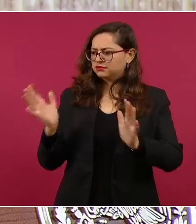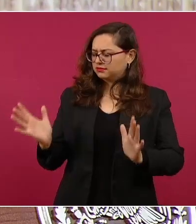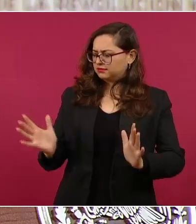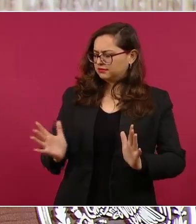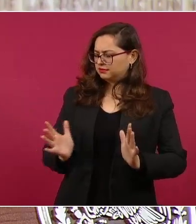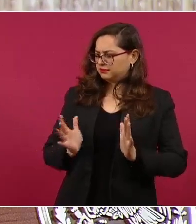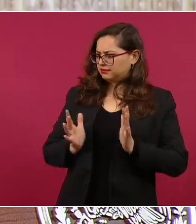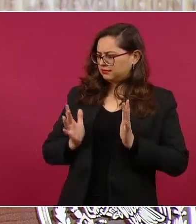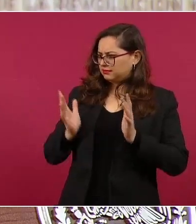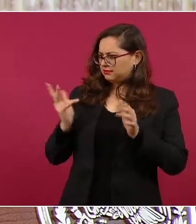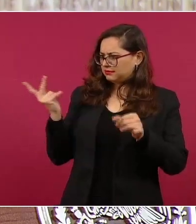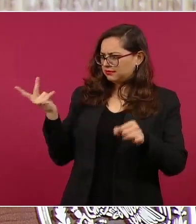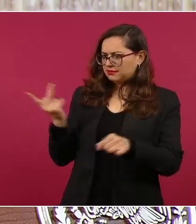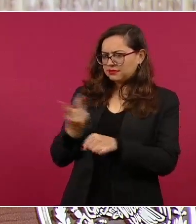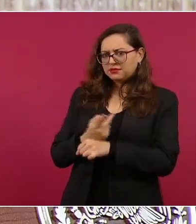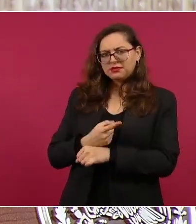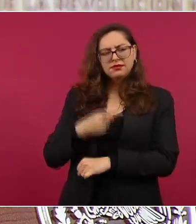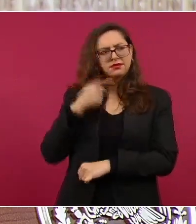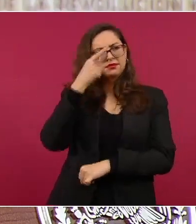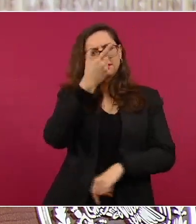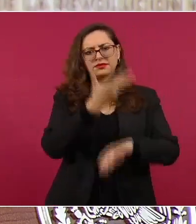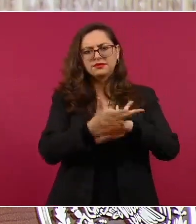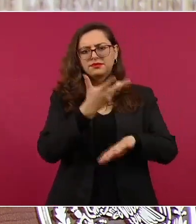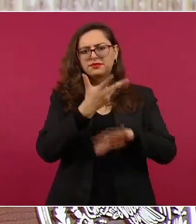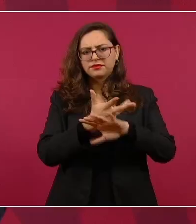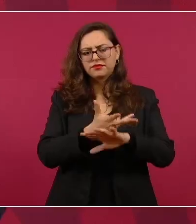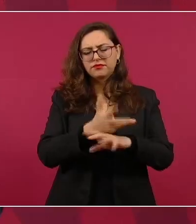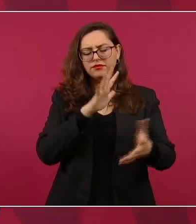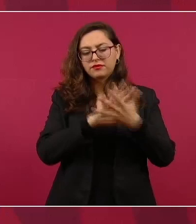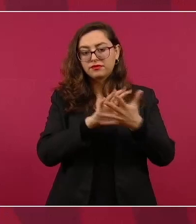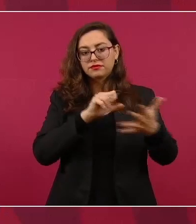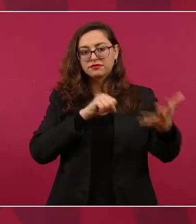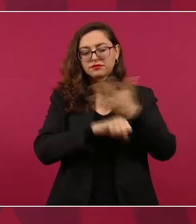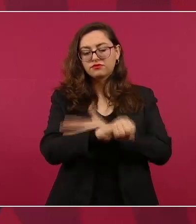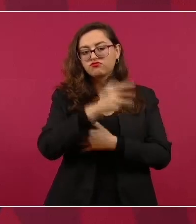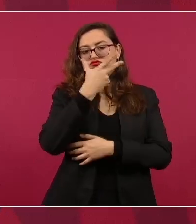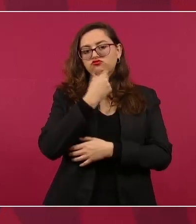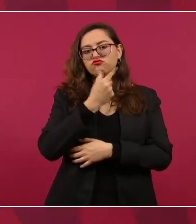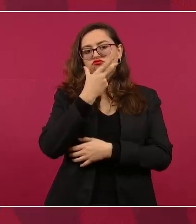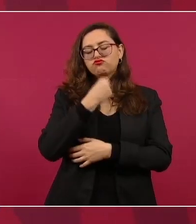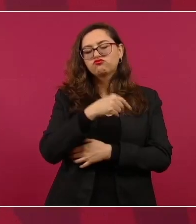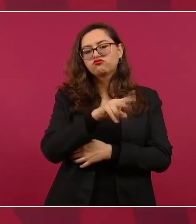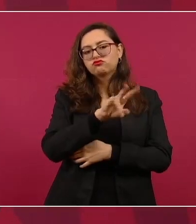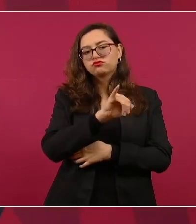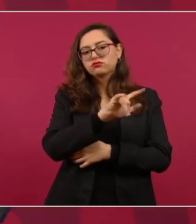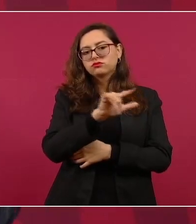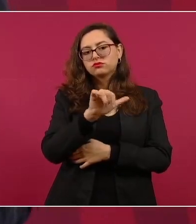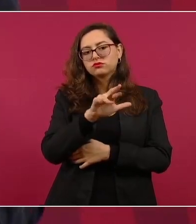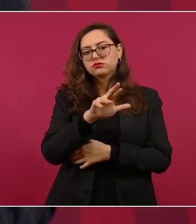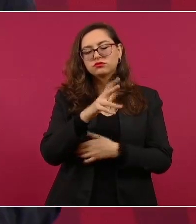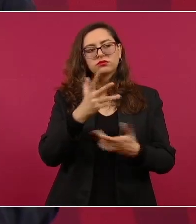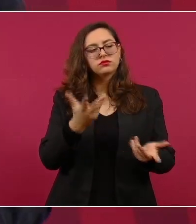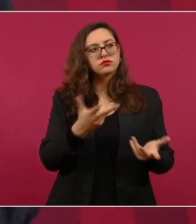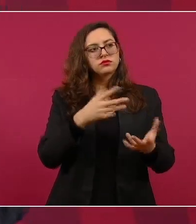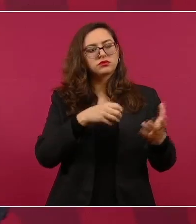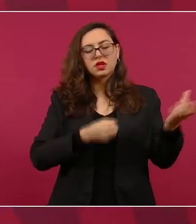de que ya no está en el registro de presos. ¿Quién anda